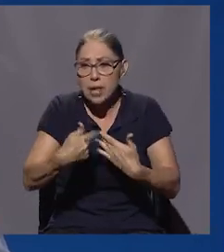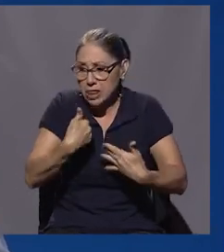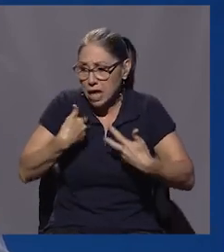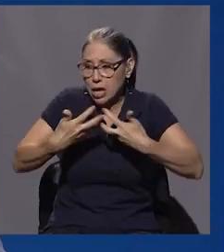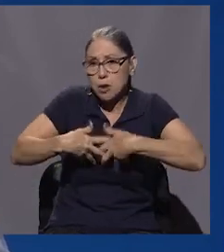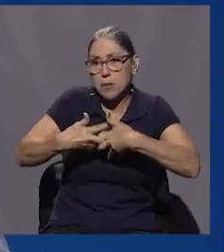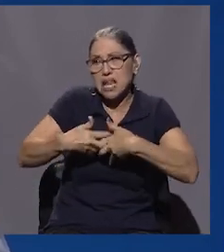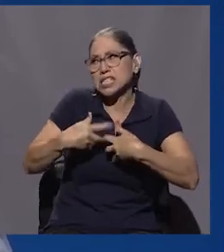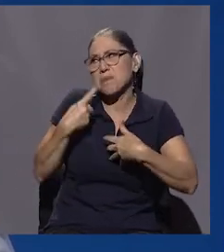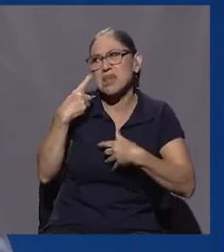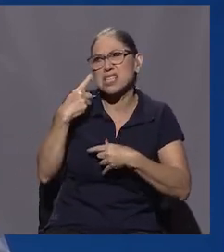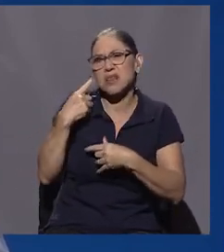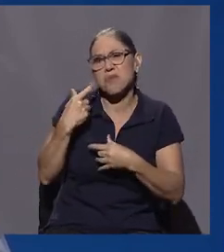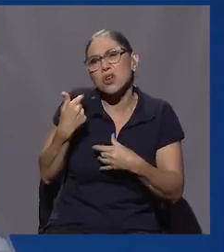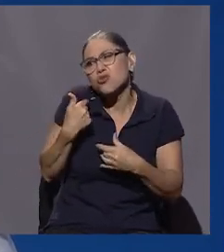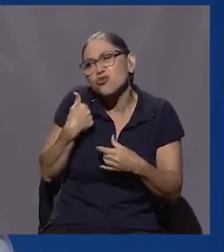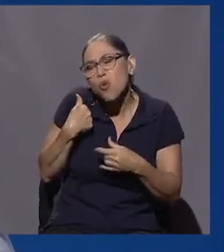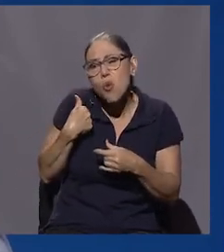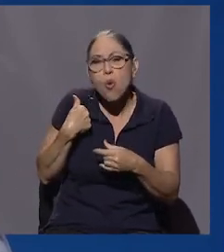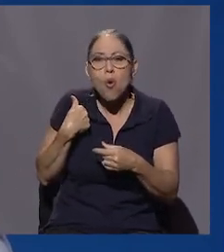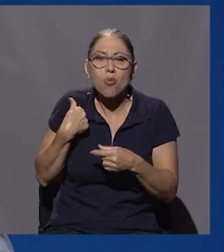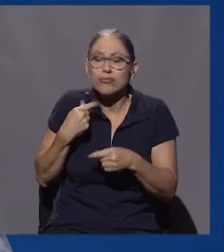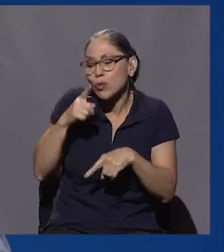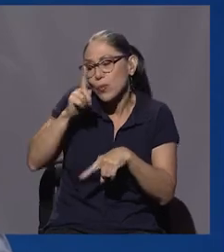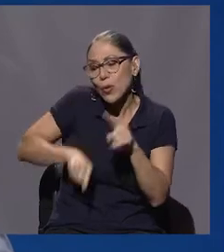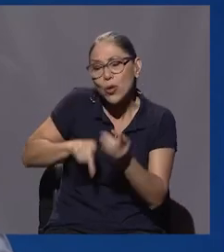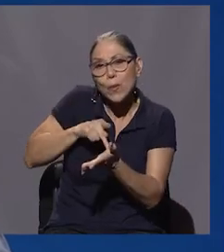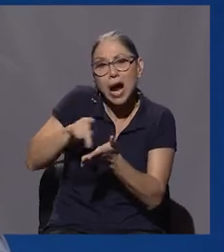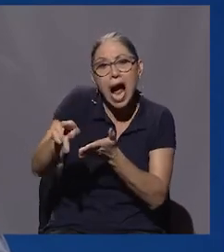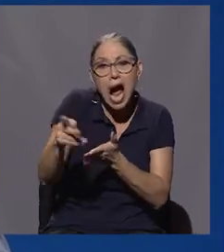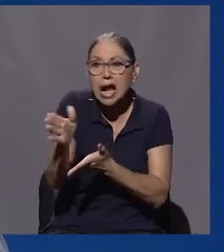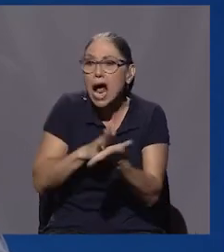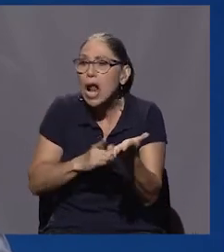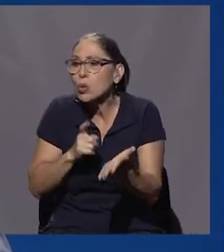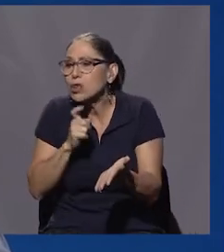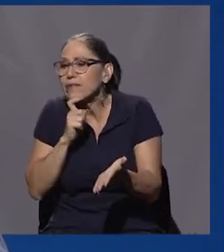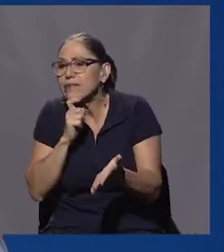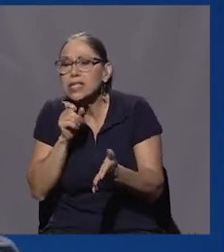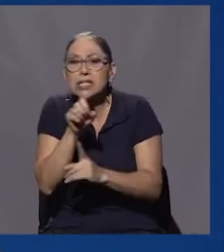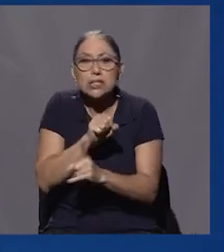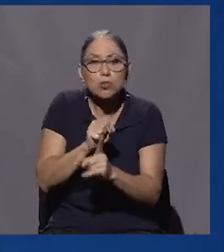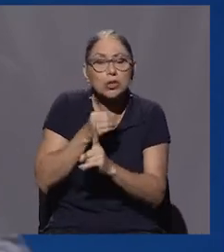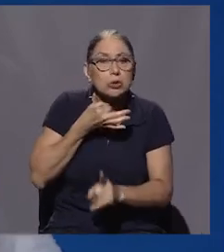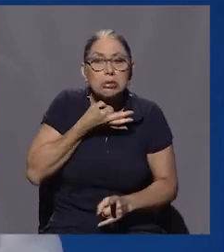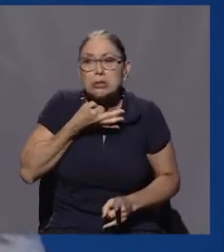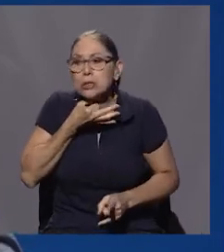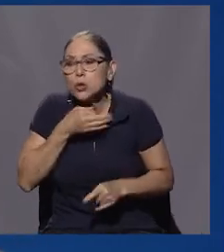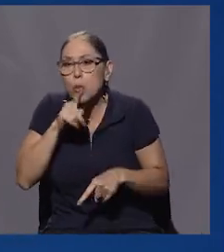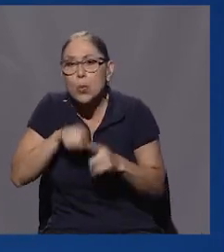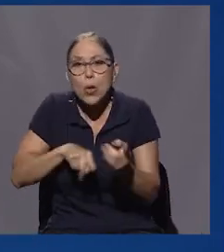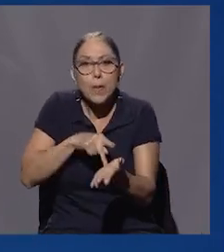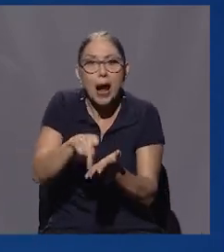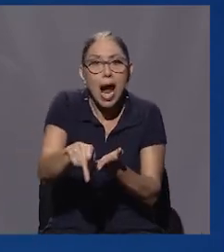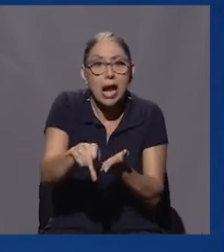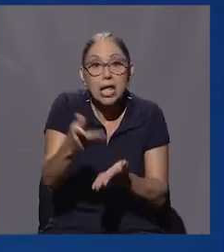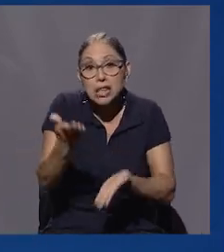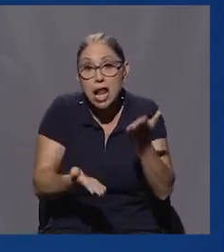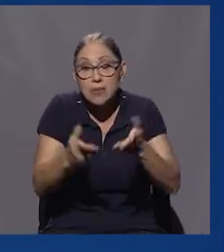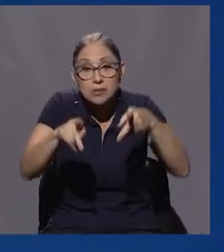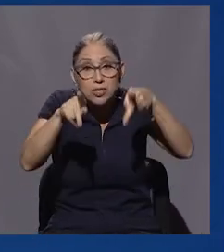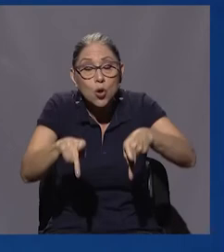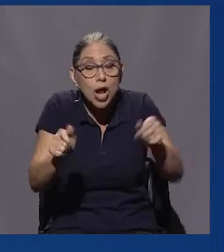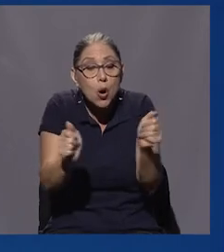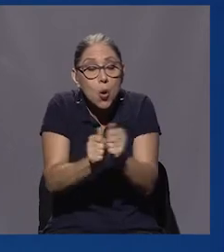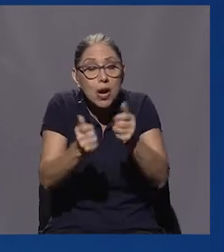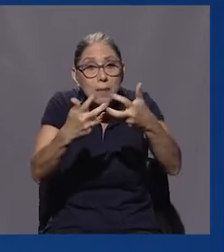podría decir, bueno, yo también en algún momento no he podido pagar por una situación económica que ha pasado a mi familia y tiene su pequeña empresa y quiere llegar a un